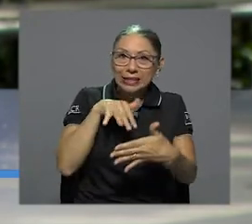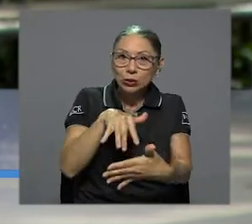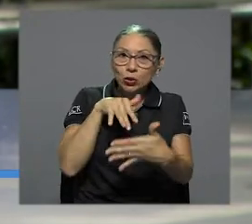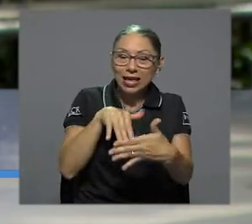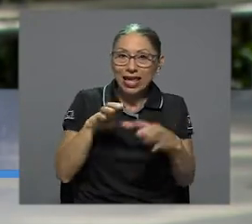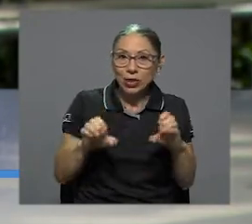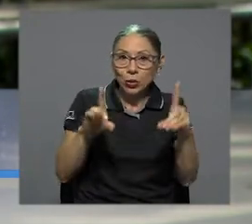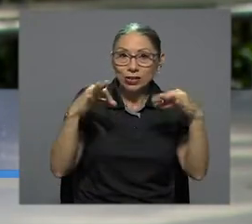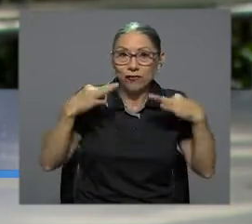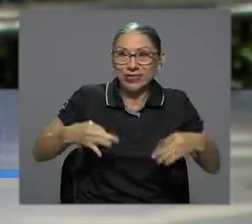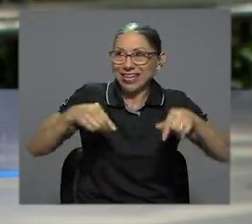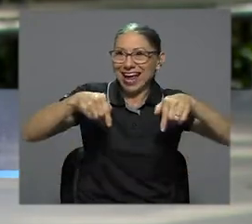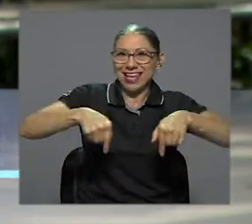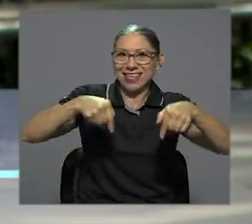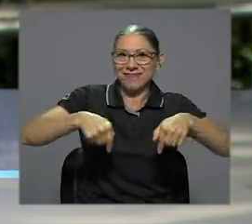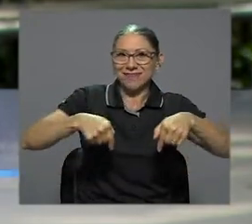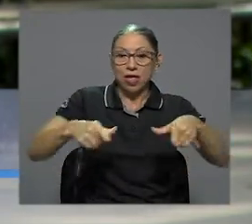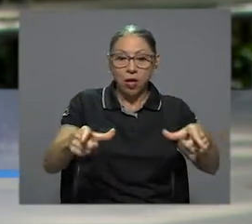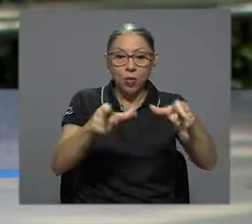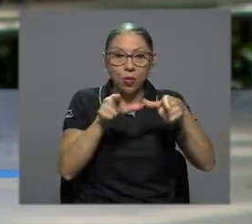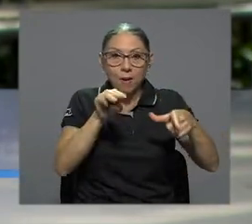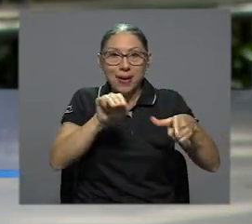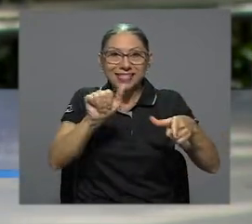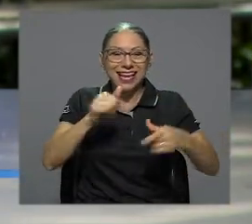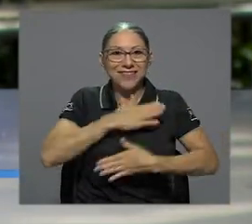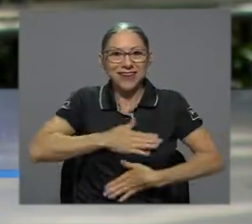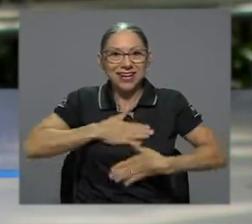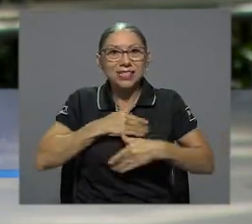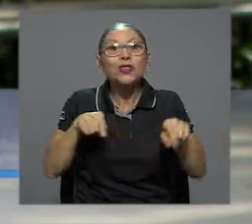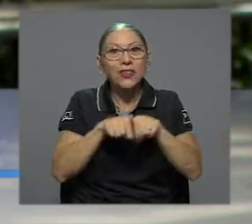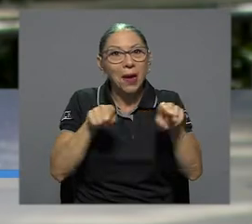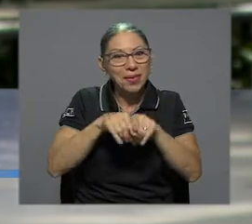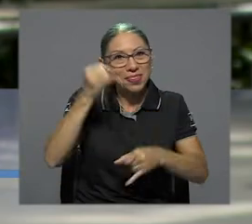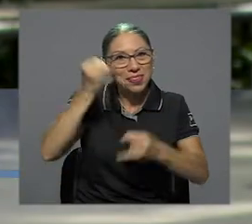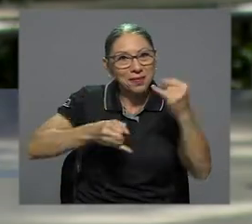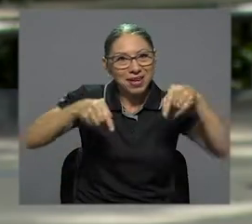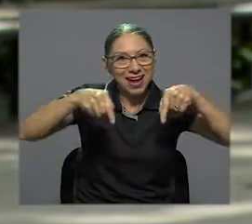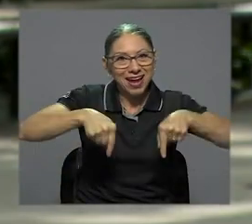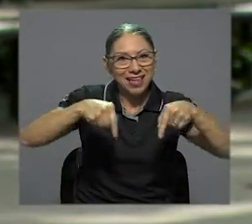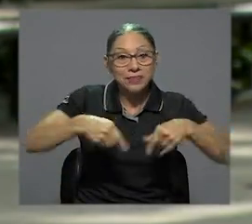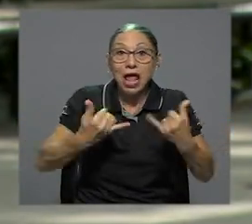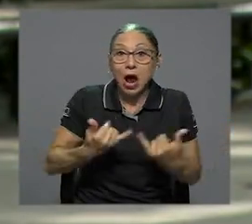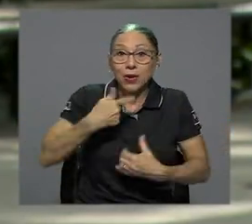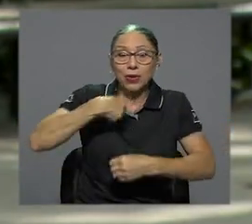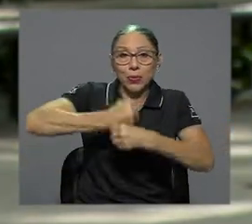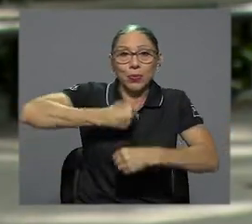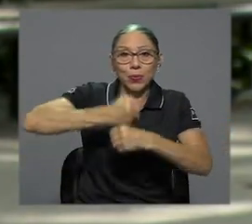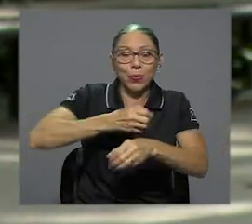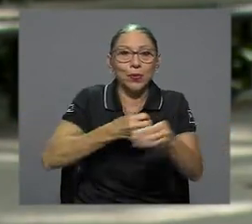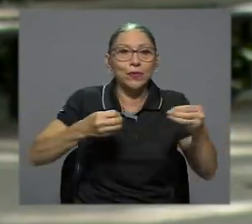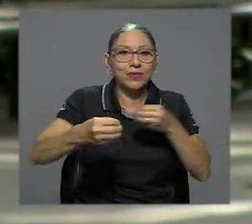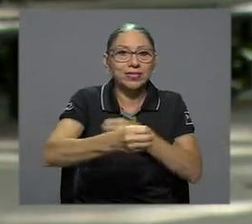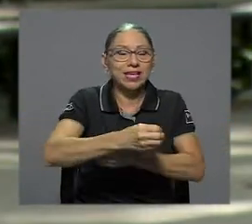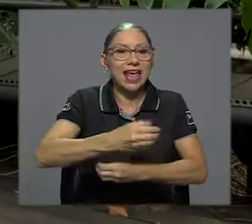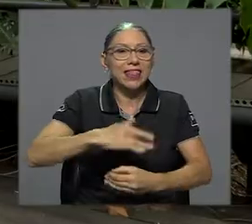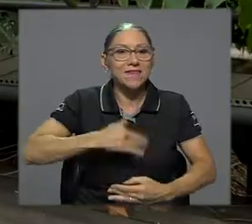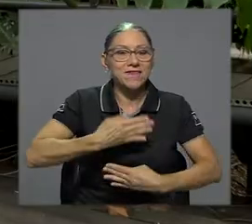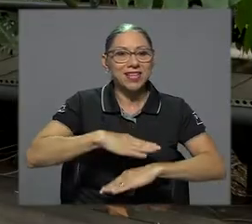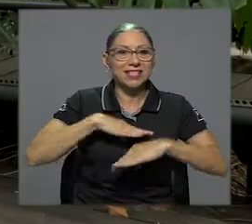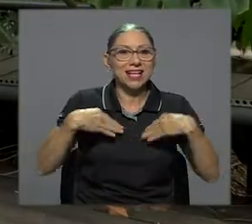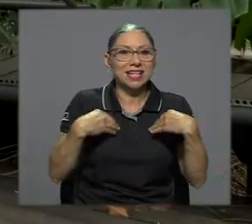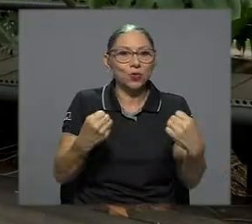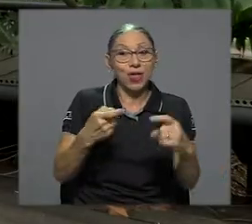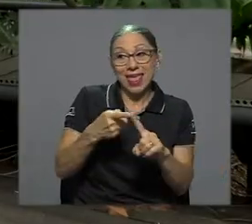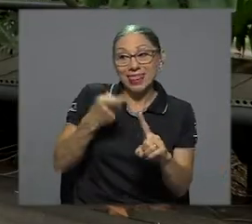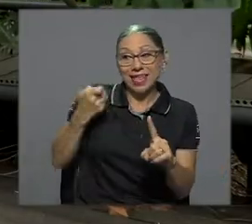Saqué Educación Física, la saqué aquí en la Universidad de Costa Rica y tengo una maestría en Recreación que también la terminé aquí en la escuela. Ahorita estoy trabajando en la